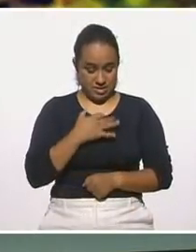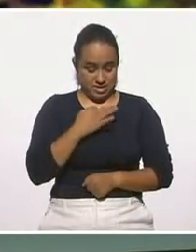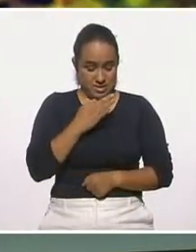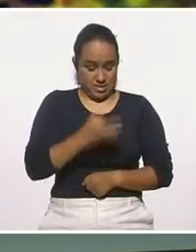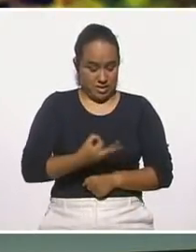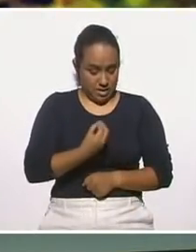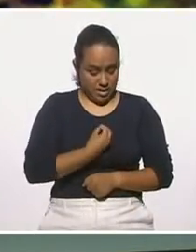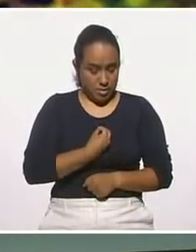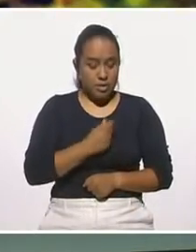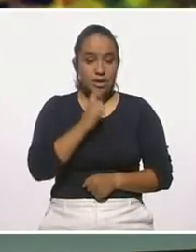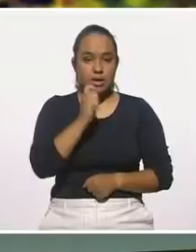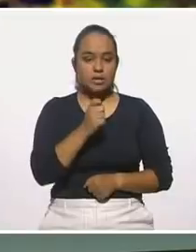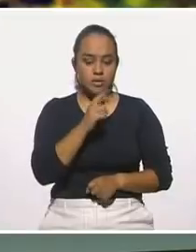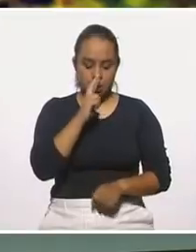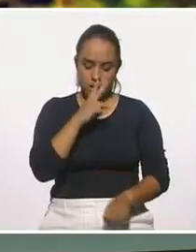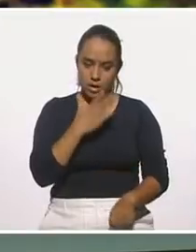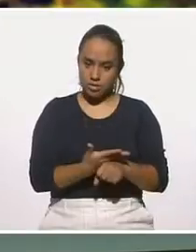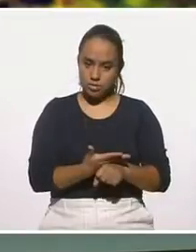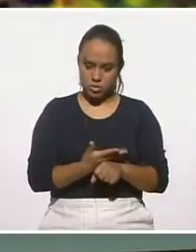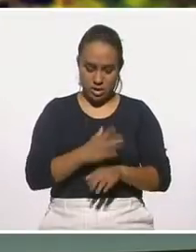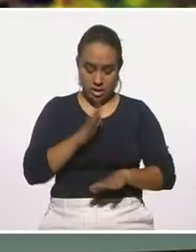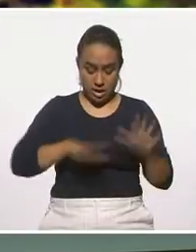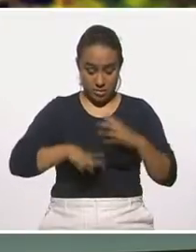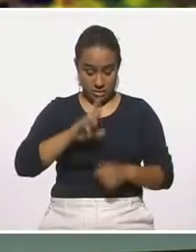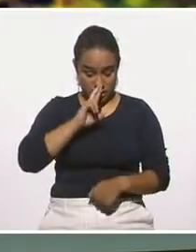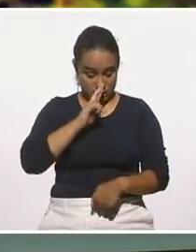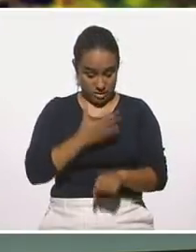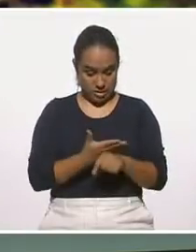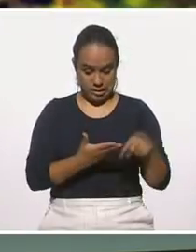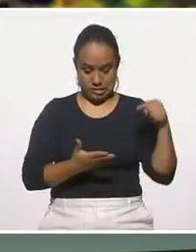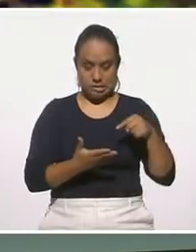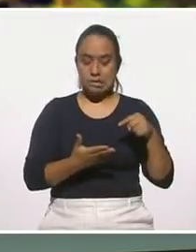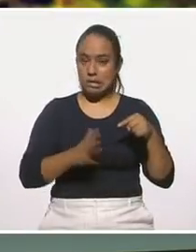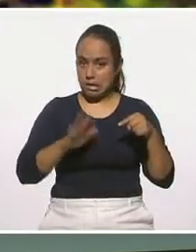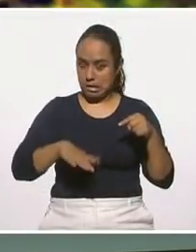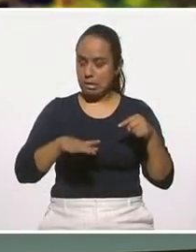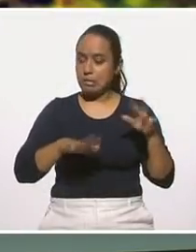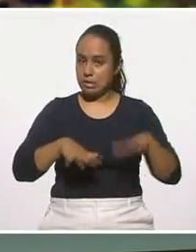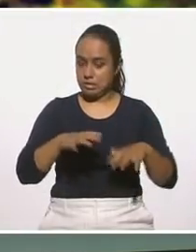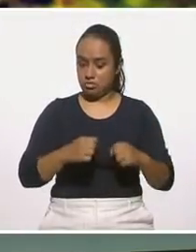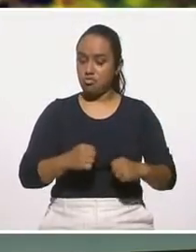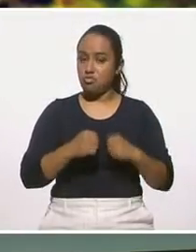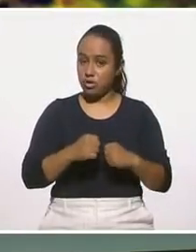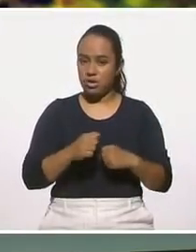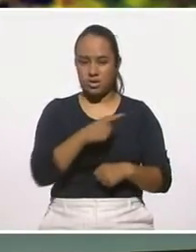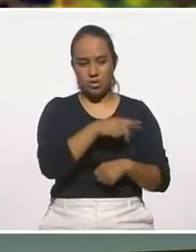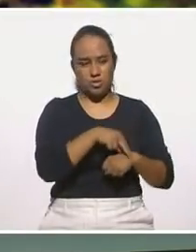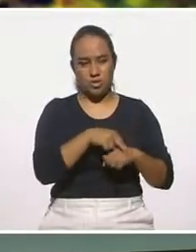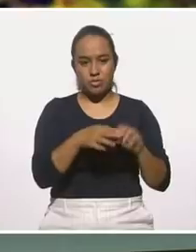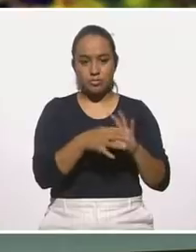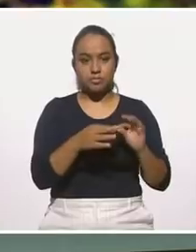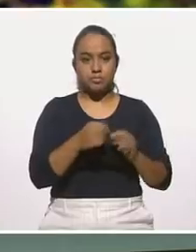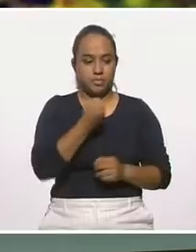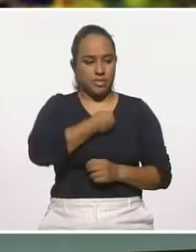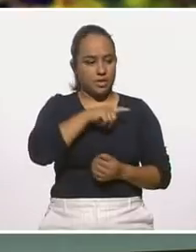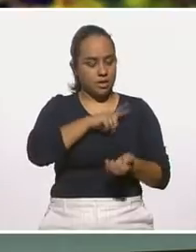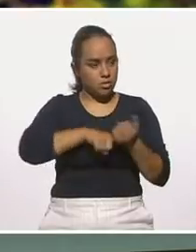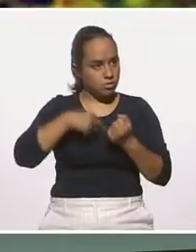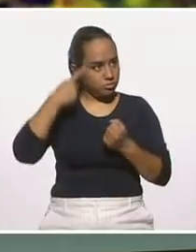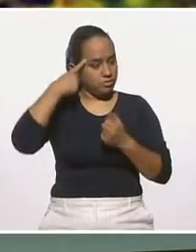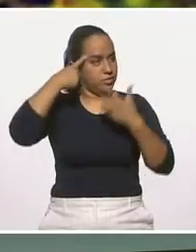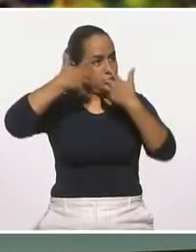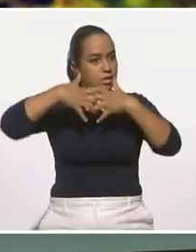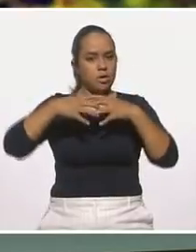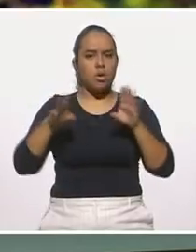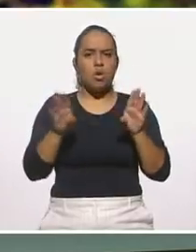implica responsabilizarse, y responsabilizarse a veces es una palabra muy fuerte, porque justo lo decía el doctor, hasta con la salud mental, ¿cómo